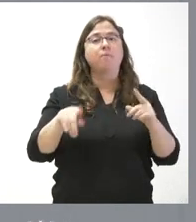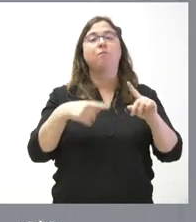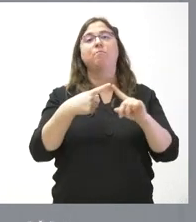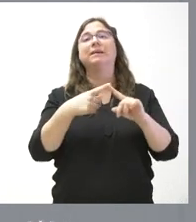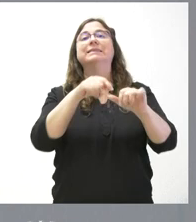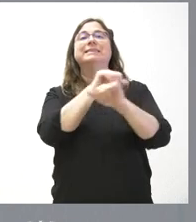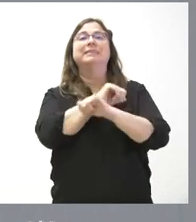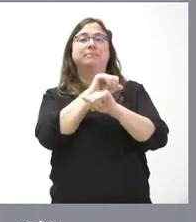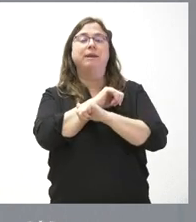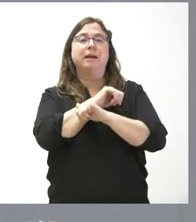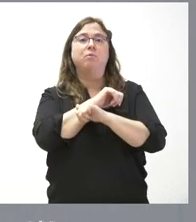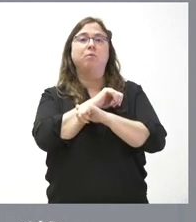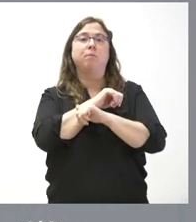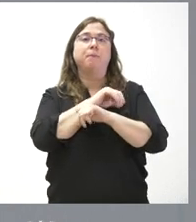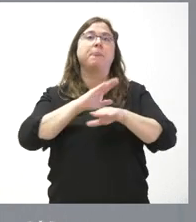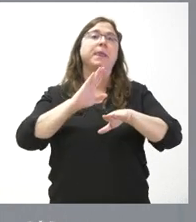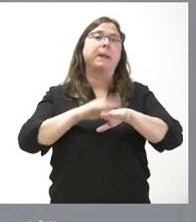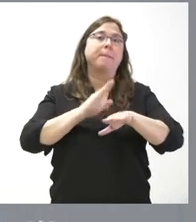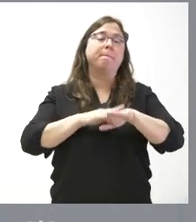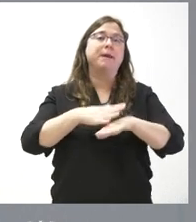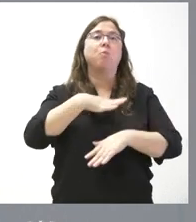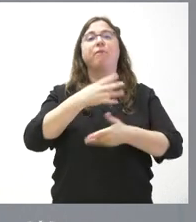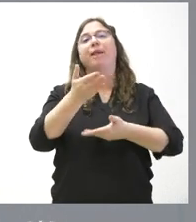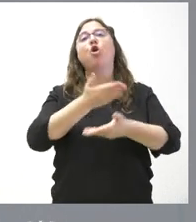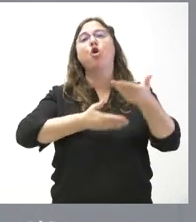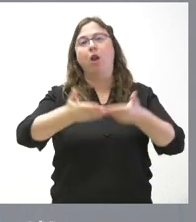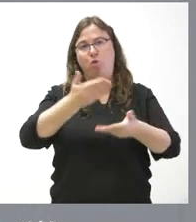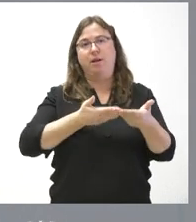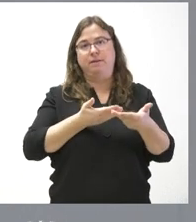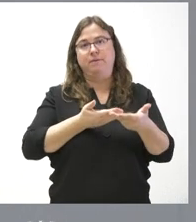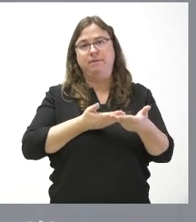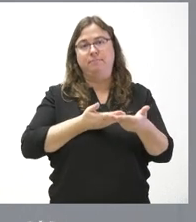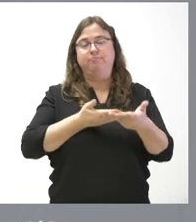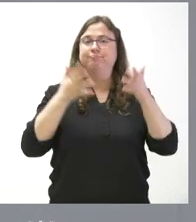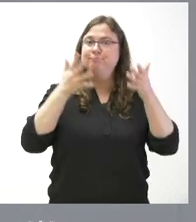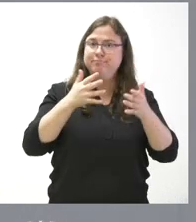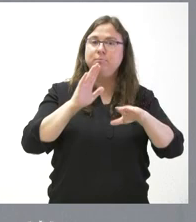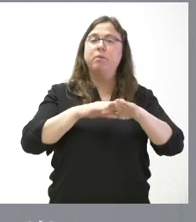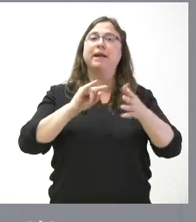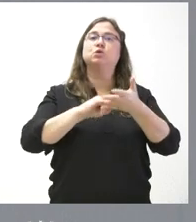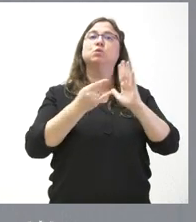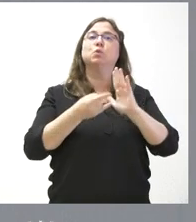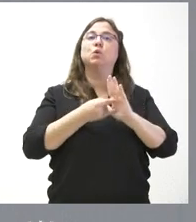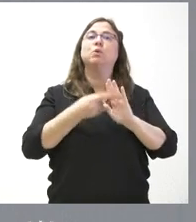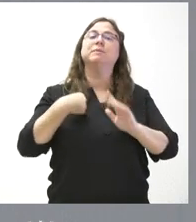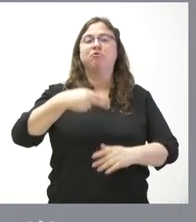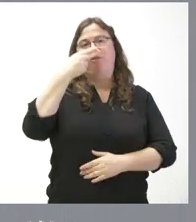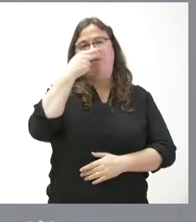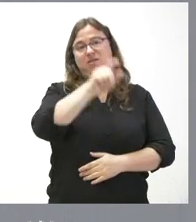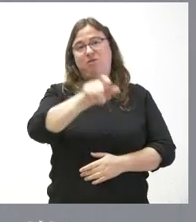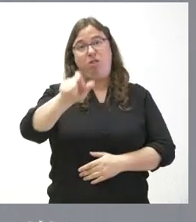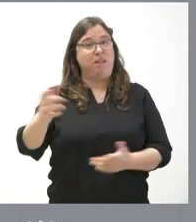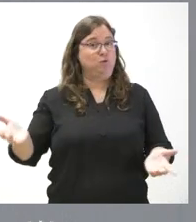a la recíproca, pues que podamos seguir colaborando, colaborar intensamente en la resolución de los intereses de los ciudadanos.